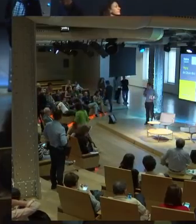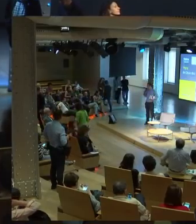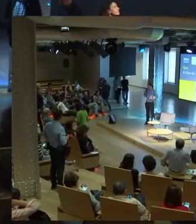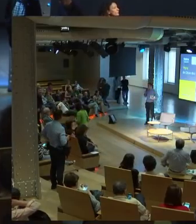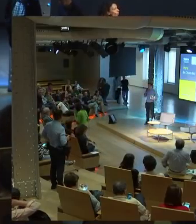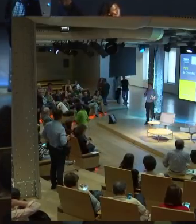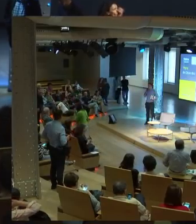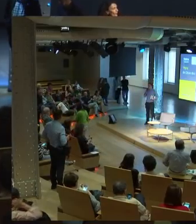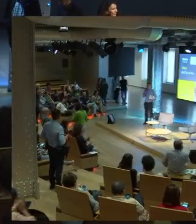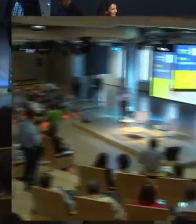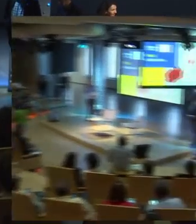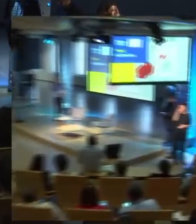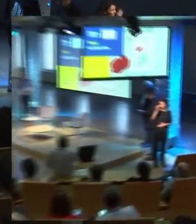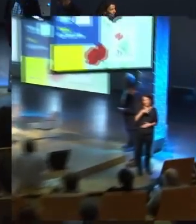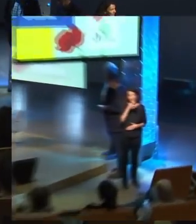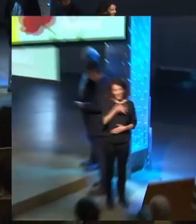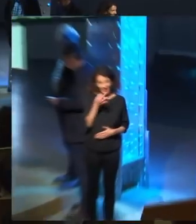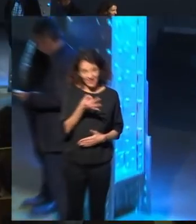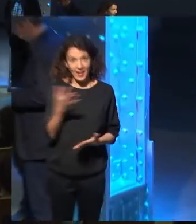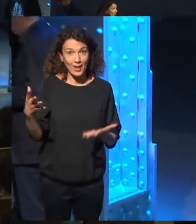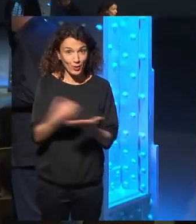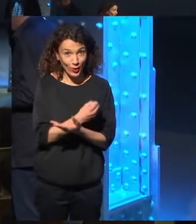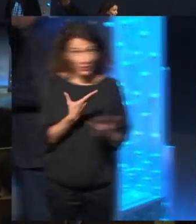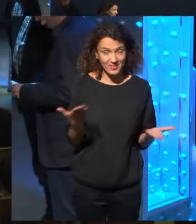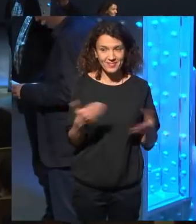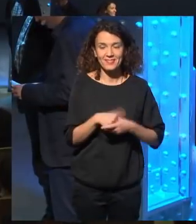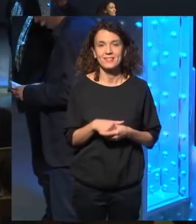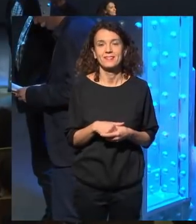Hola, buenas tardes. Hola, hola, hola. Buenas tardes a todos.